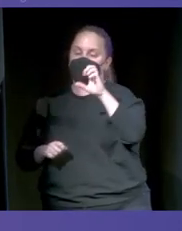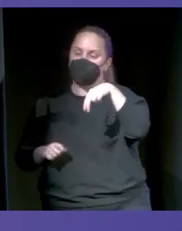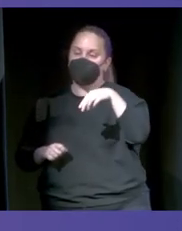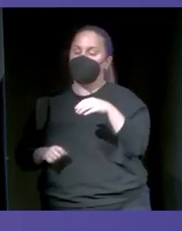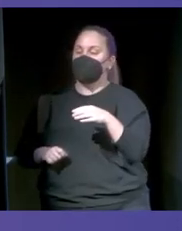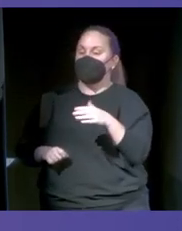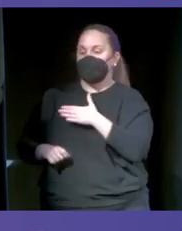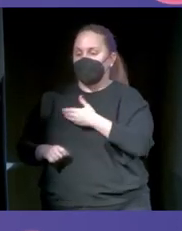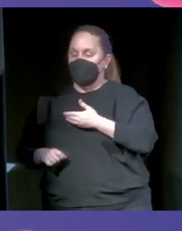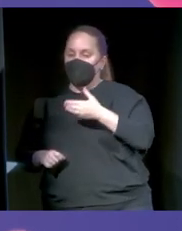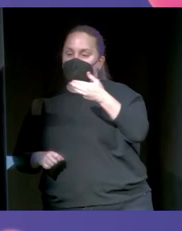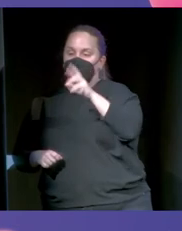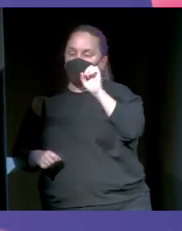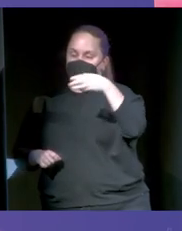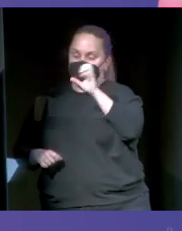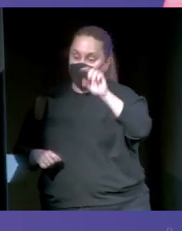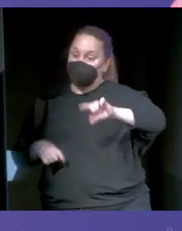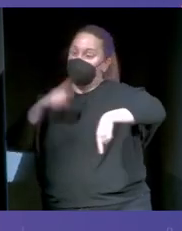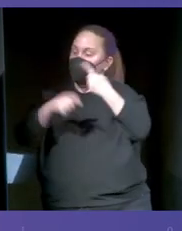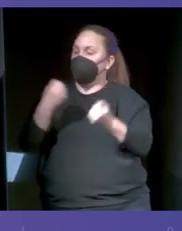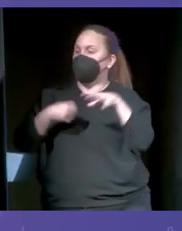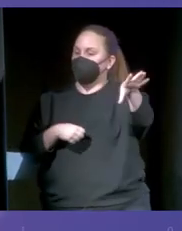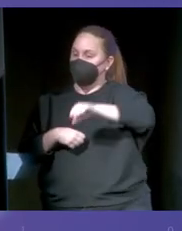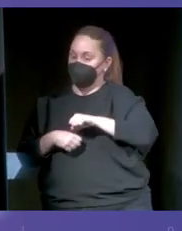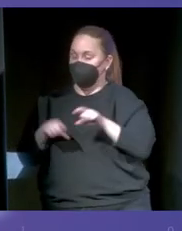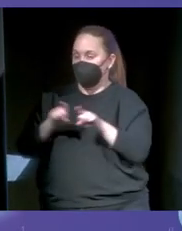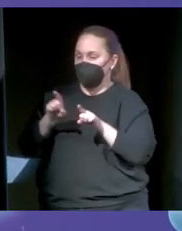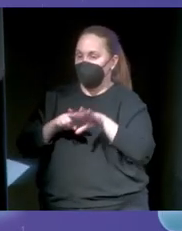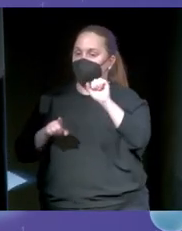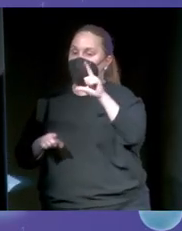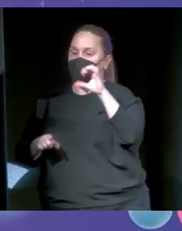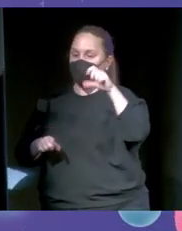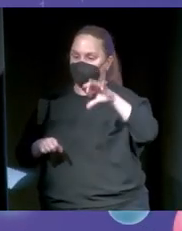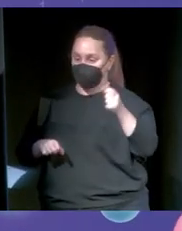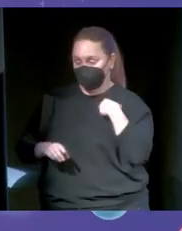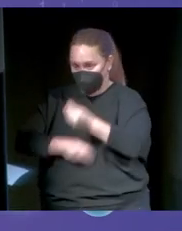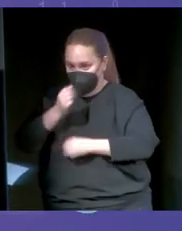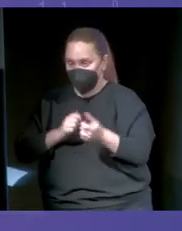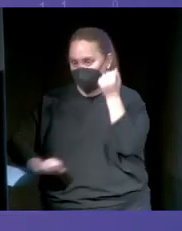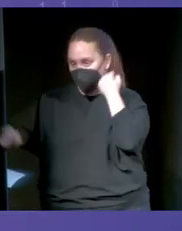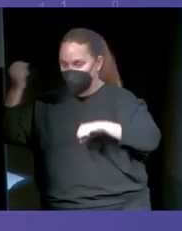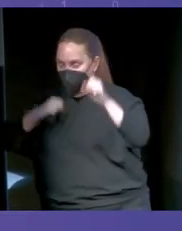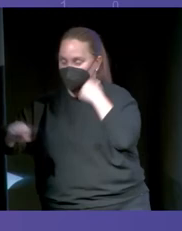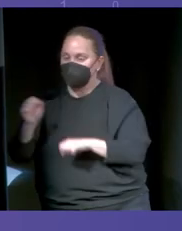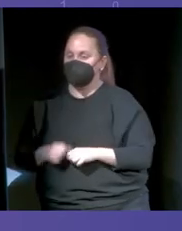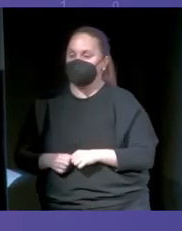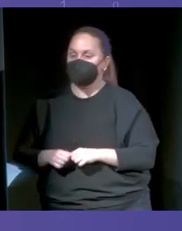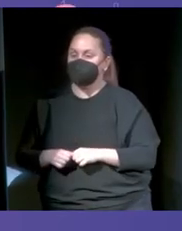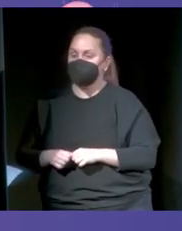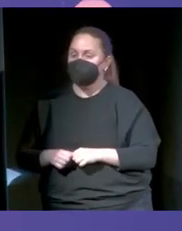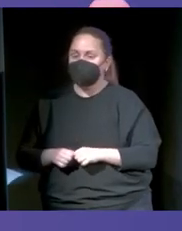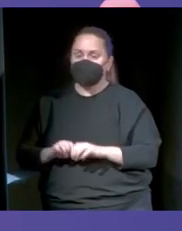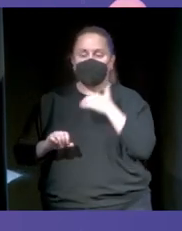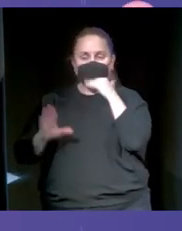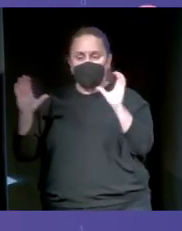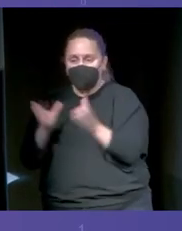Y luego decidí comprarme un coche. Rubén Alonso. Hola, soy Fernando Alonso. Y ante la situación excepcional que tenemos... Sin ningún equipo